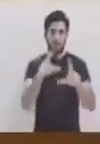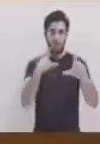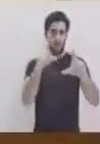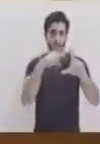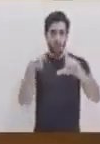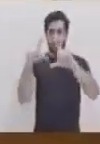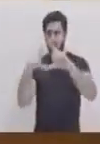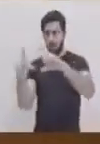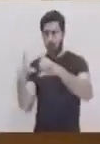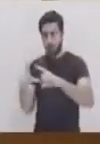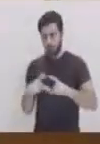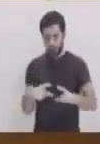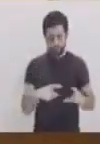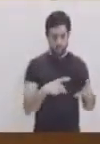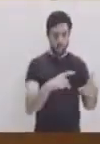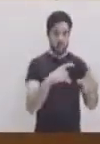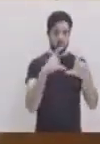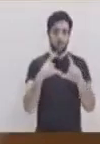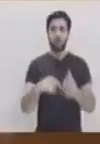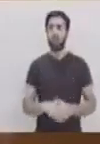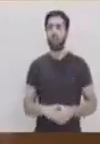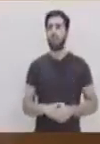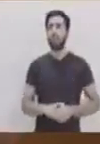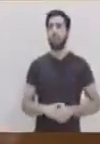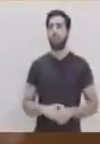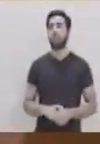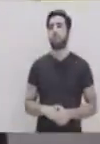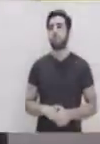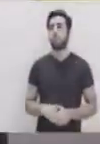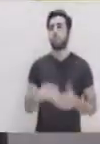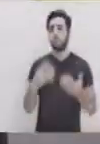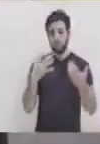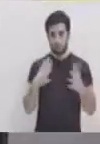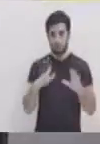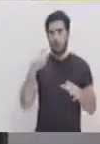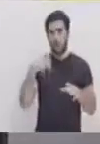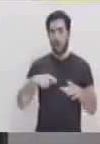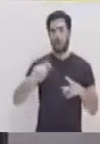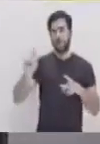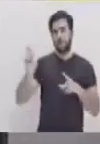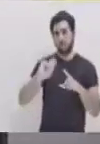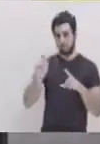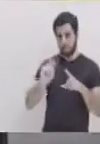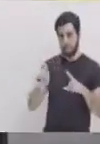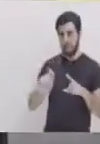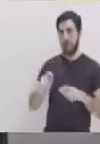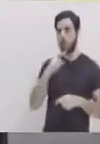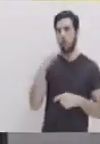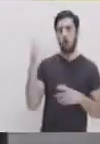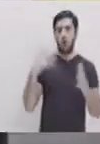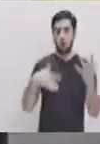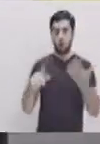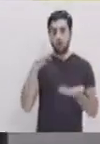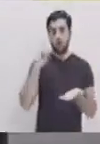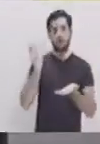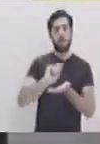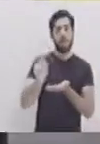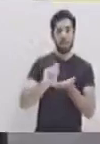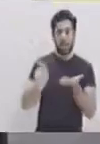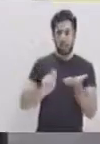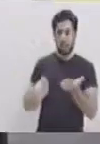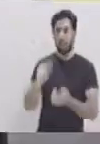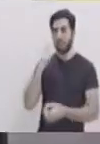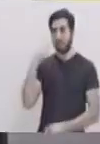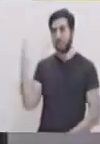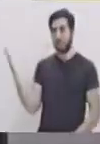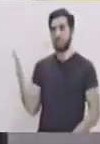cada uno de ellos se repique alrededor de un centro vamos a pintar con estos